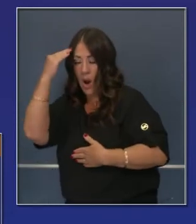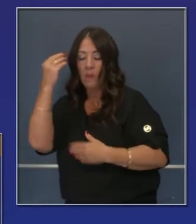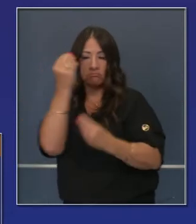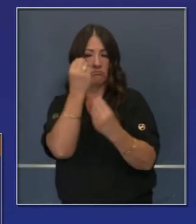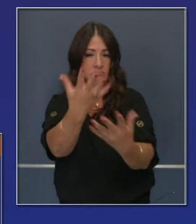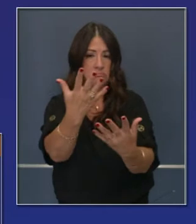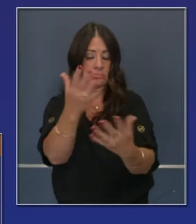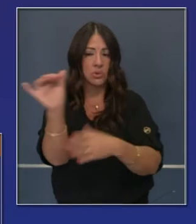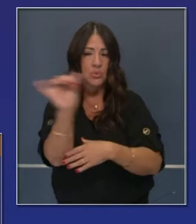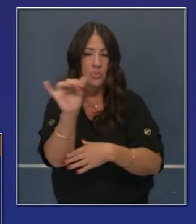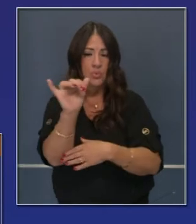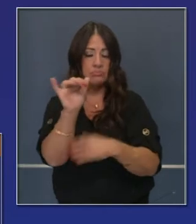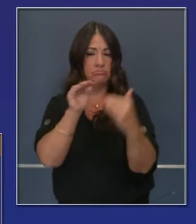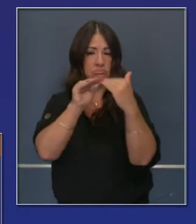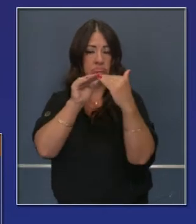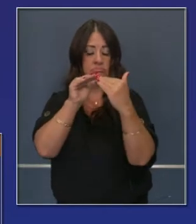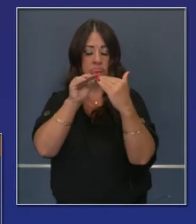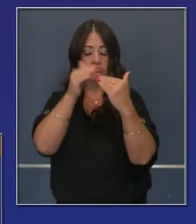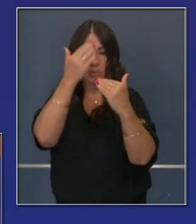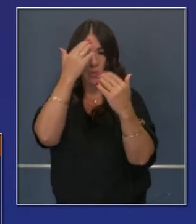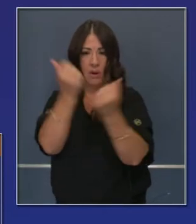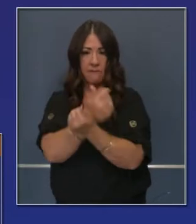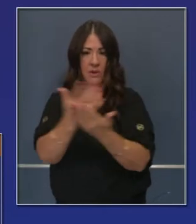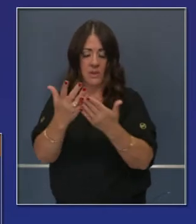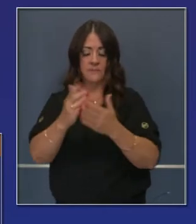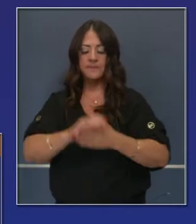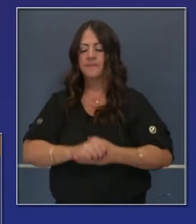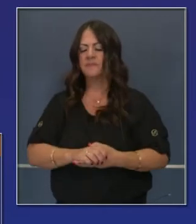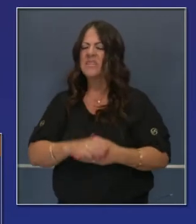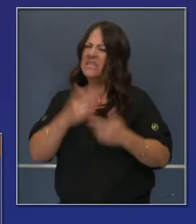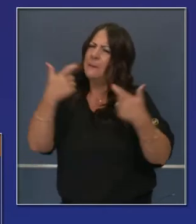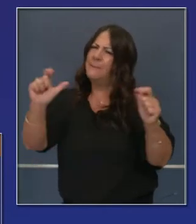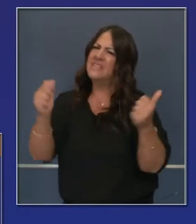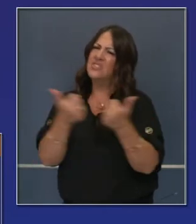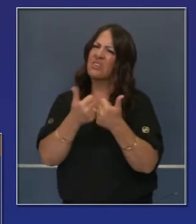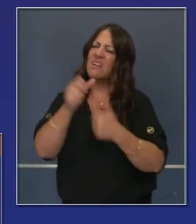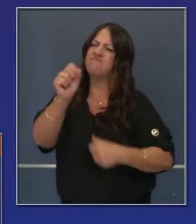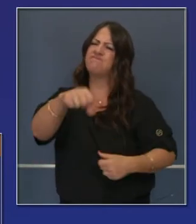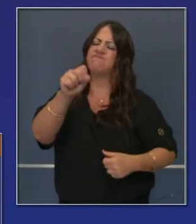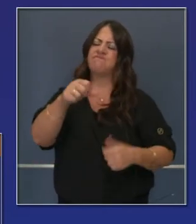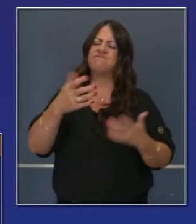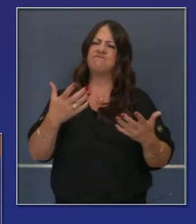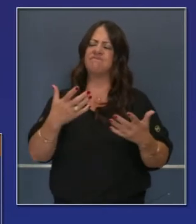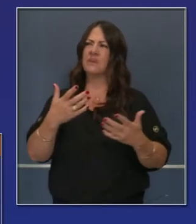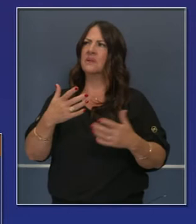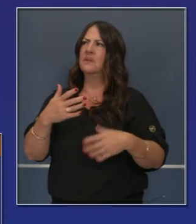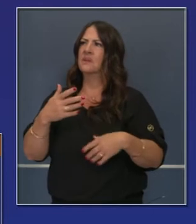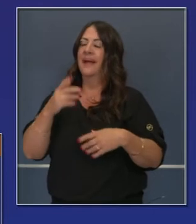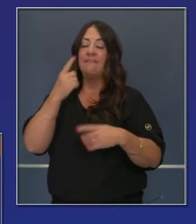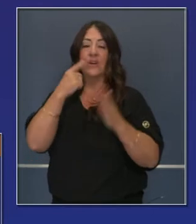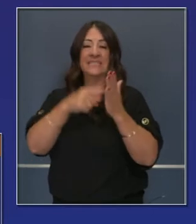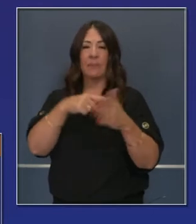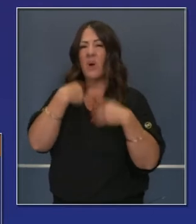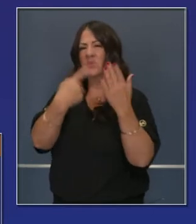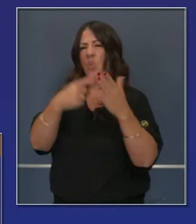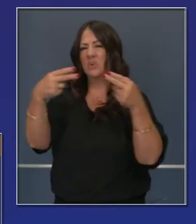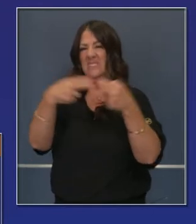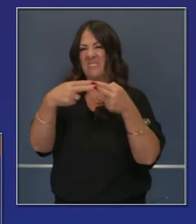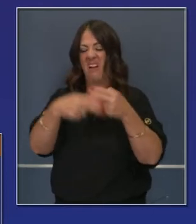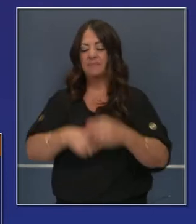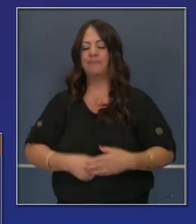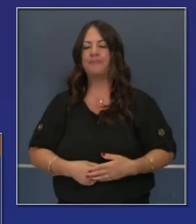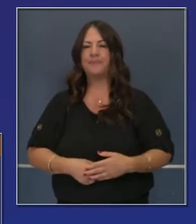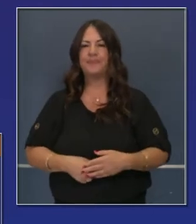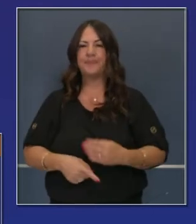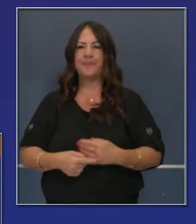qué es lo que entendemos, lo que entiendo yo y otros aquí en cuanto a lo que enfrentamos. Este reto, por ejemplo, el reto